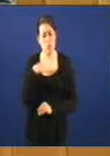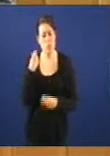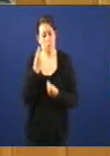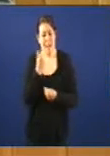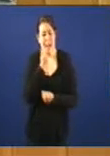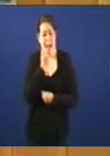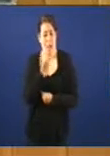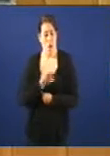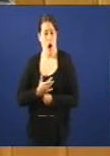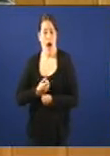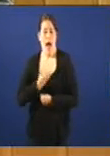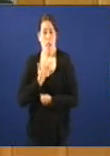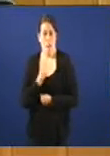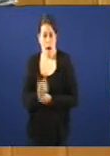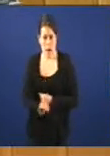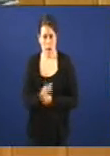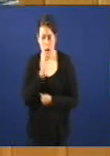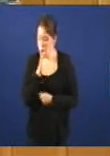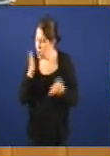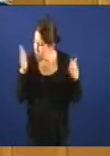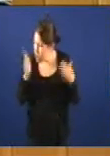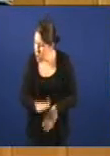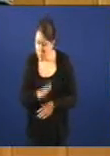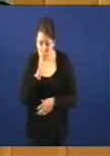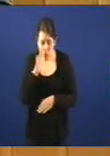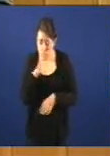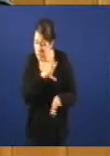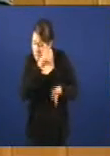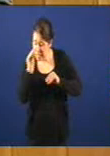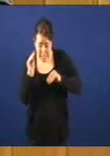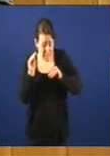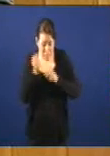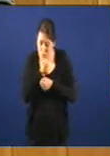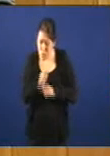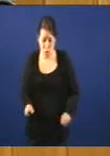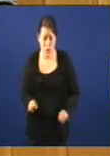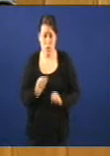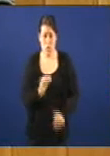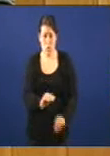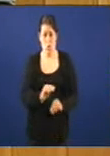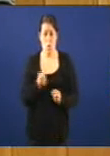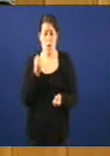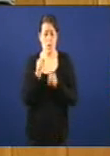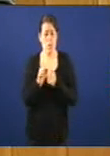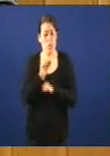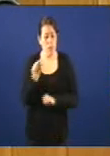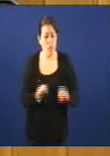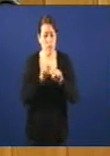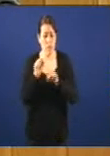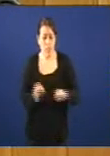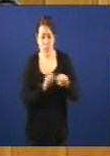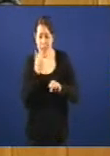pero teño claro que non é así. Non é así porque é incomprensible a súa actitude continua de defensa do